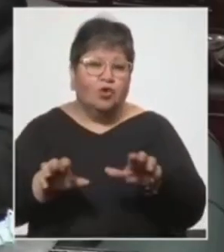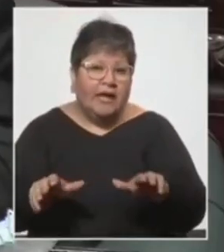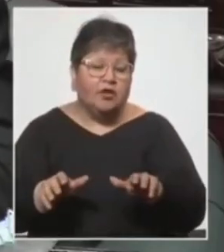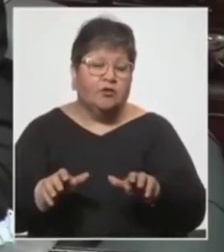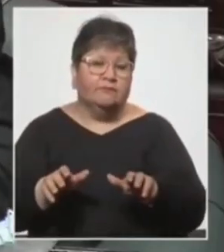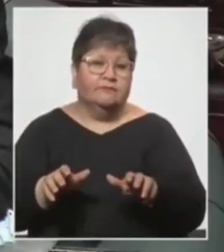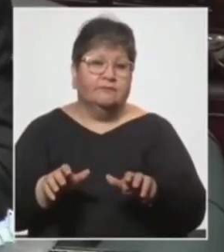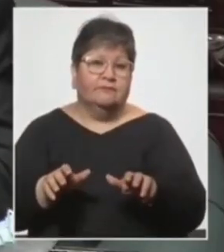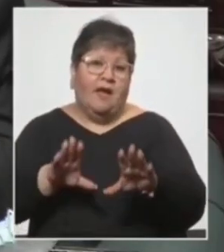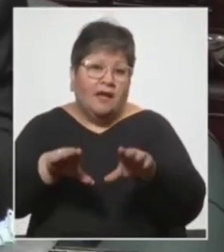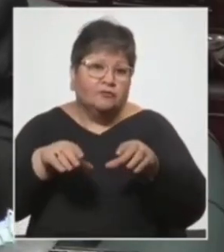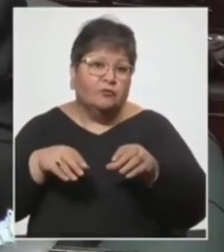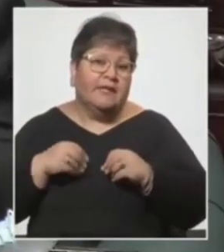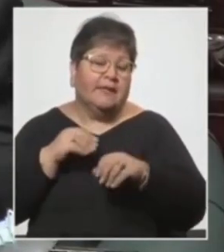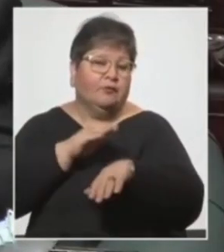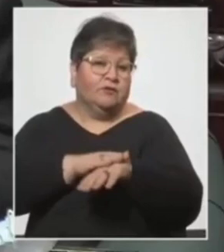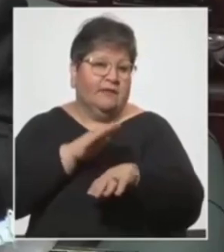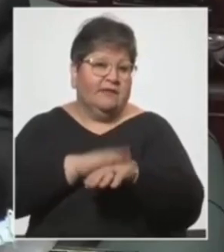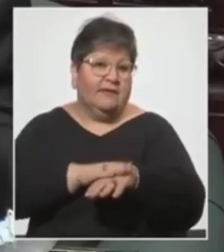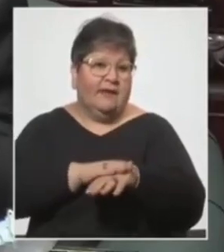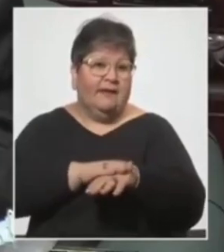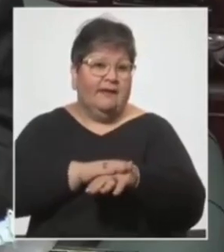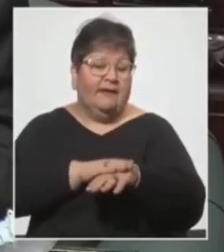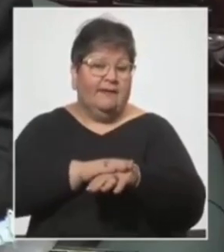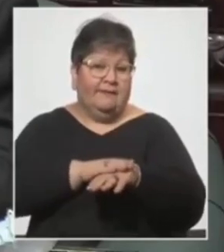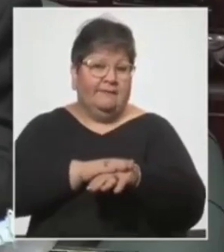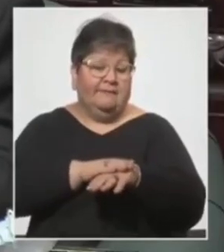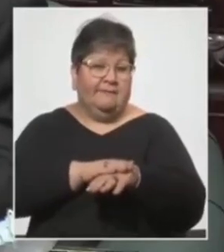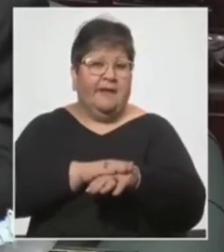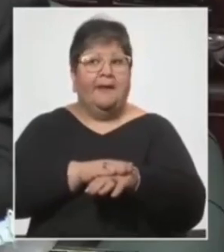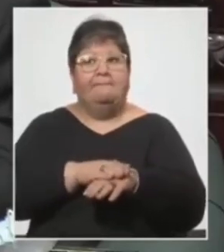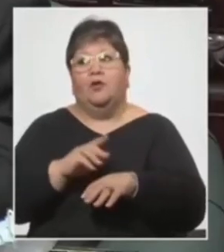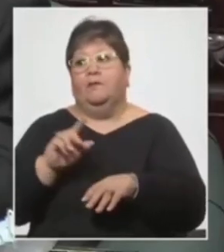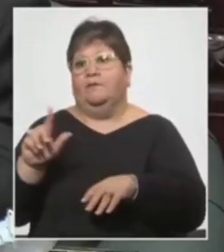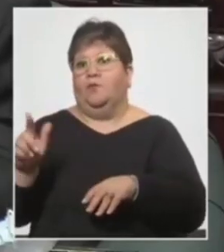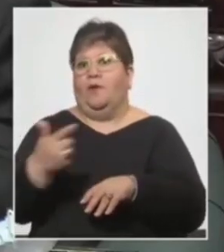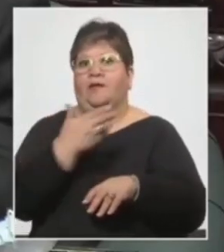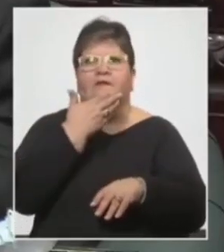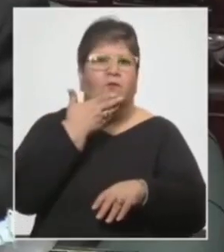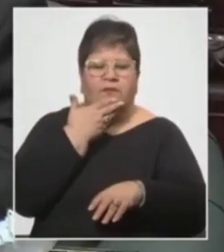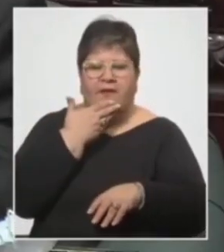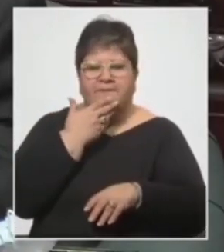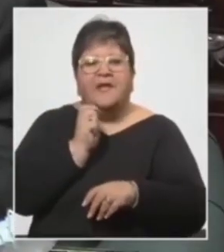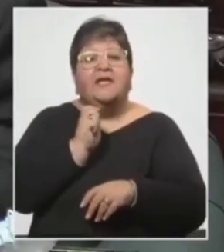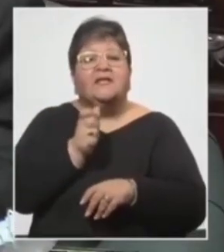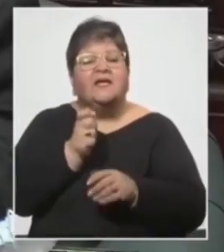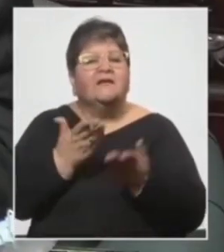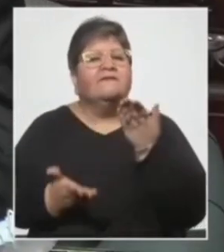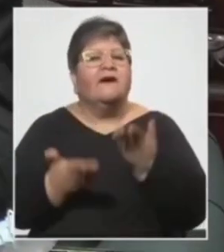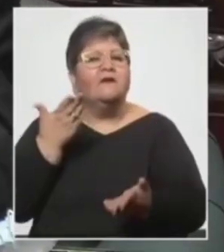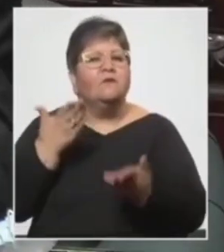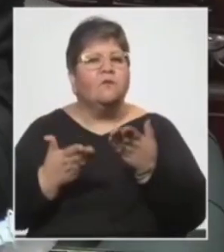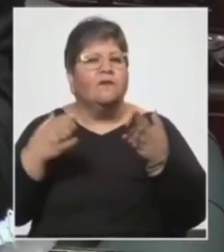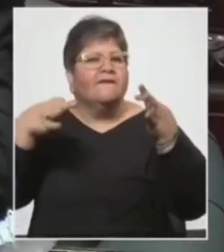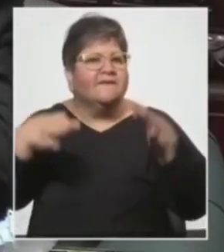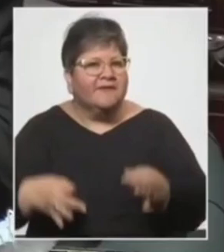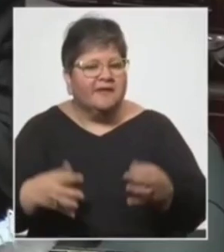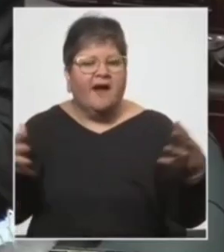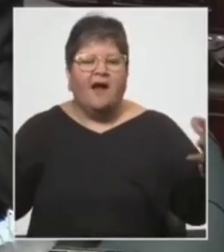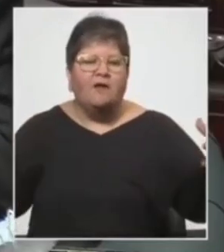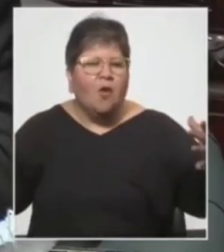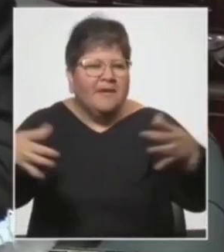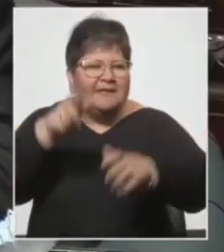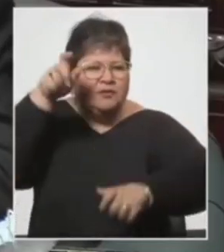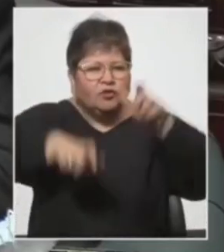esa responsabilidad. Y para nosotros no hay dudas de que quien puede evaluar efectivamente si una aglomeración